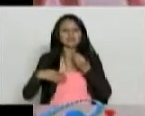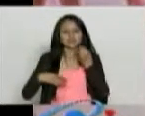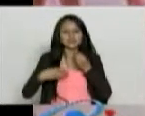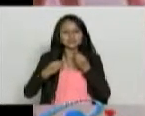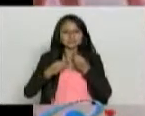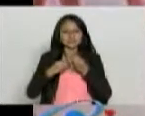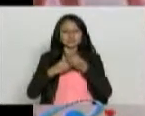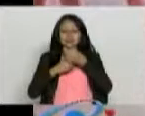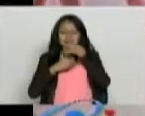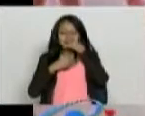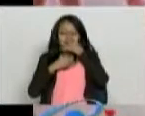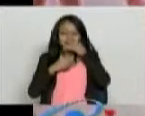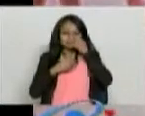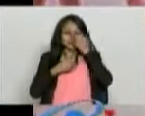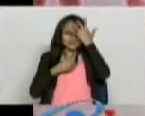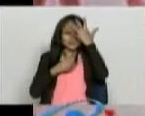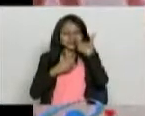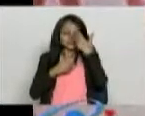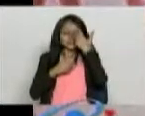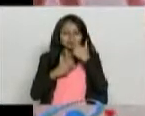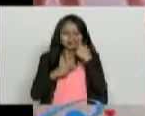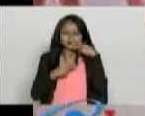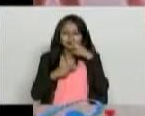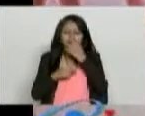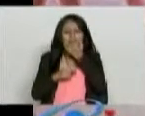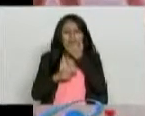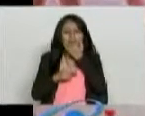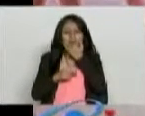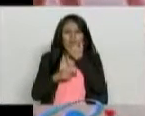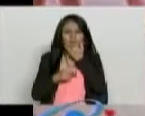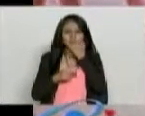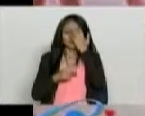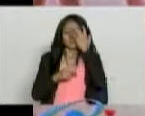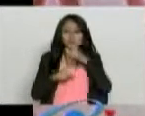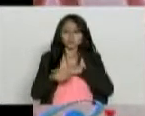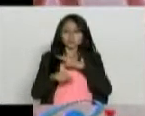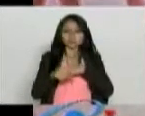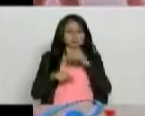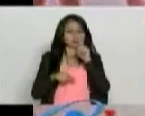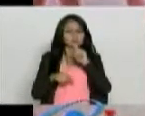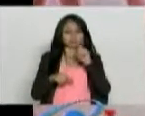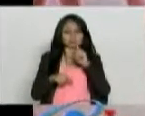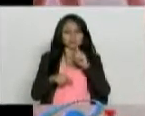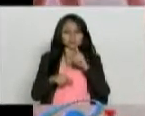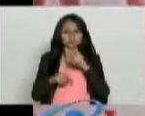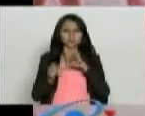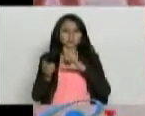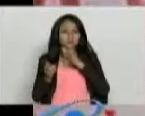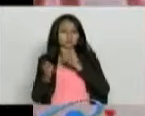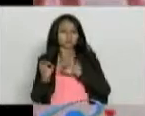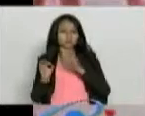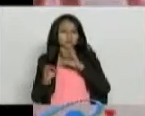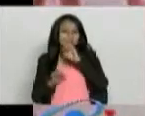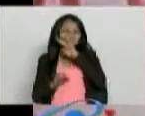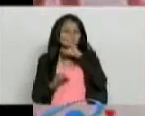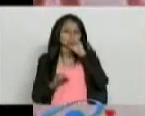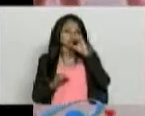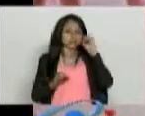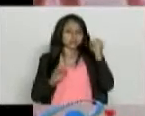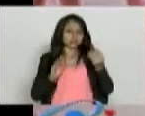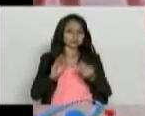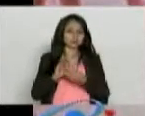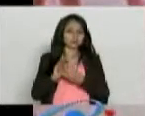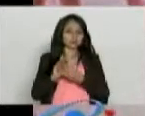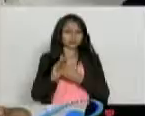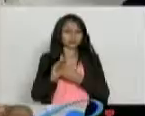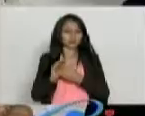médula ósea. Y mirar qué está pasando allá. Porque no es normal. Lo normal es hasta 300 mil. Pero es que